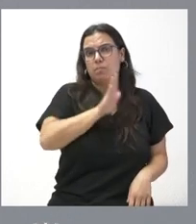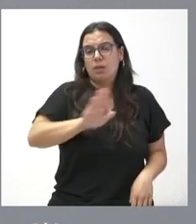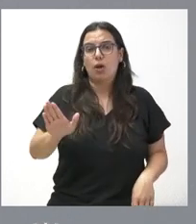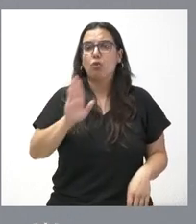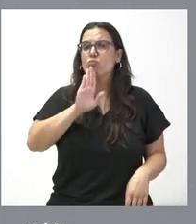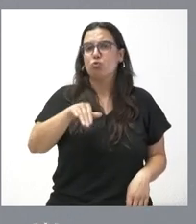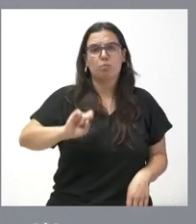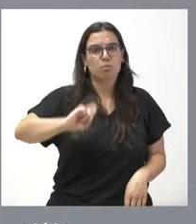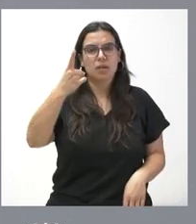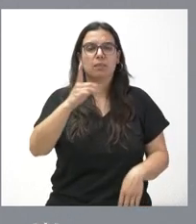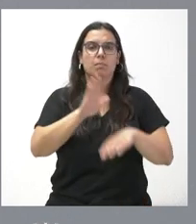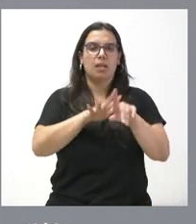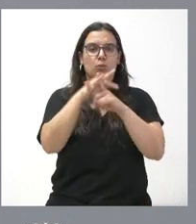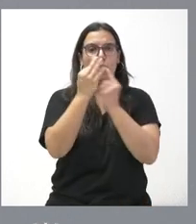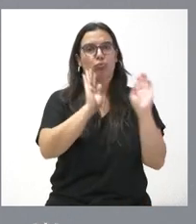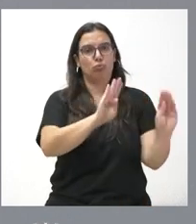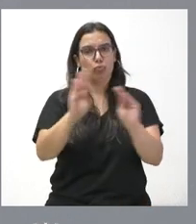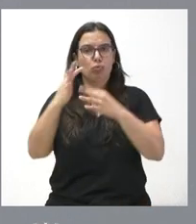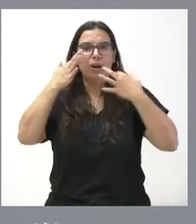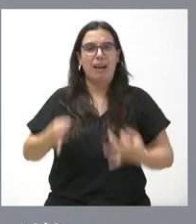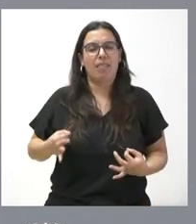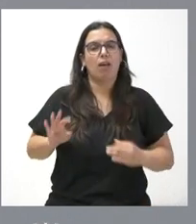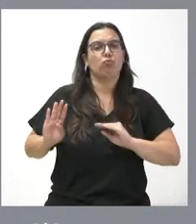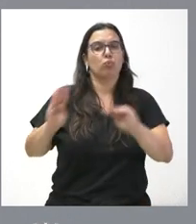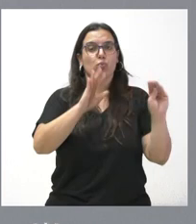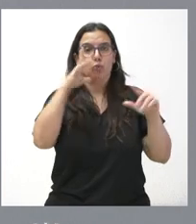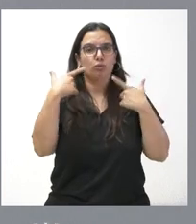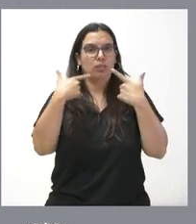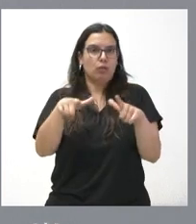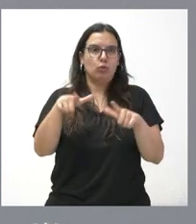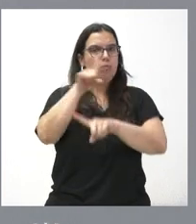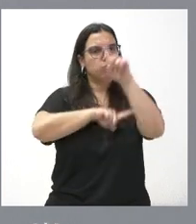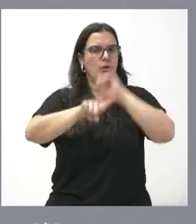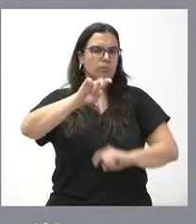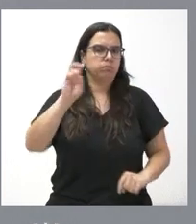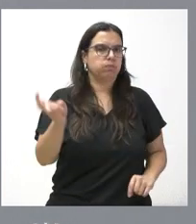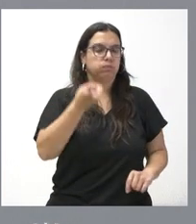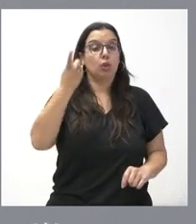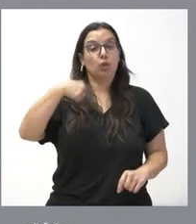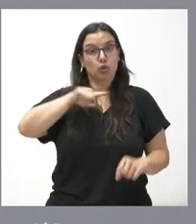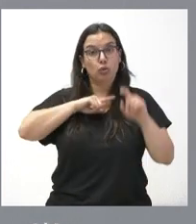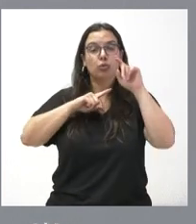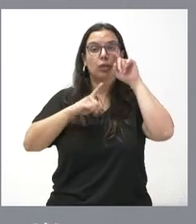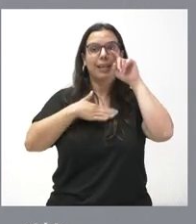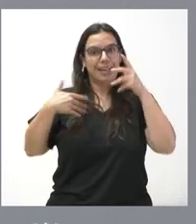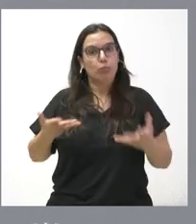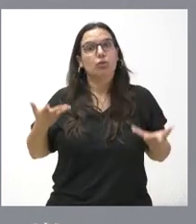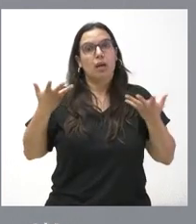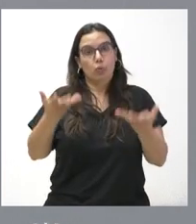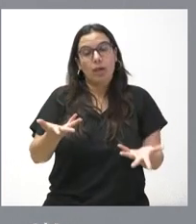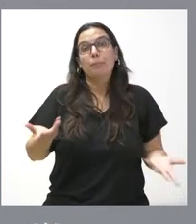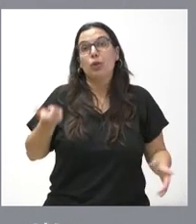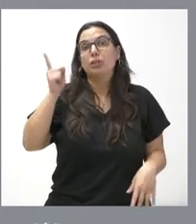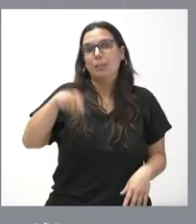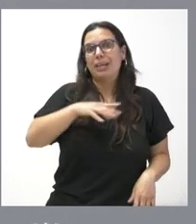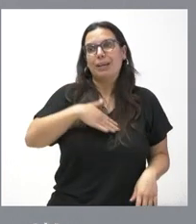adecuado a las circunstancias y a la realidad de un sector que tiene muchos problemas, que nosotros queremos ayudar, pero también queremos